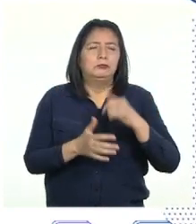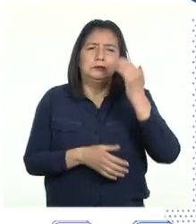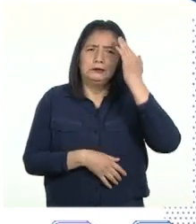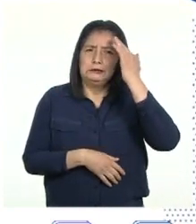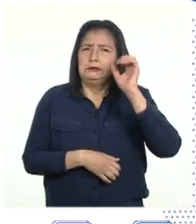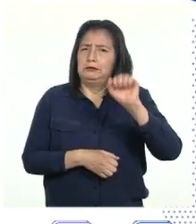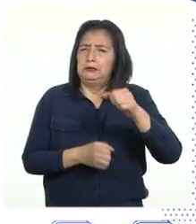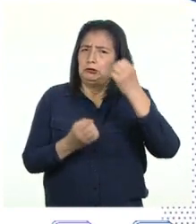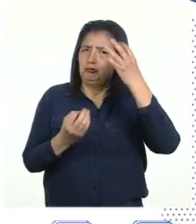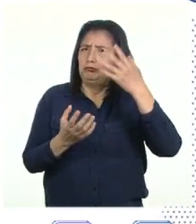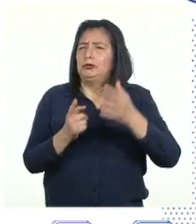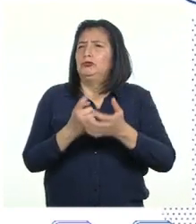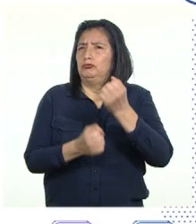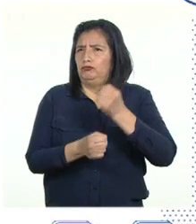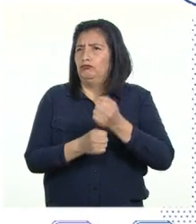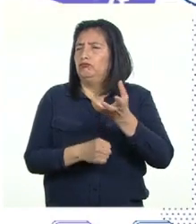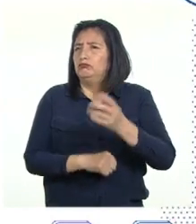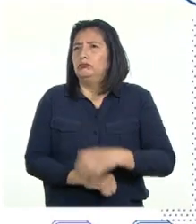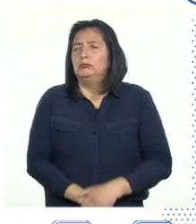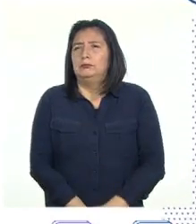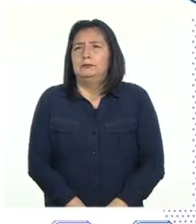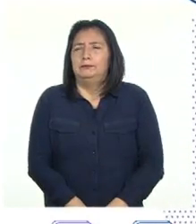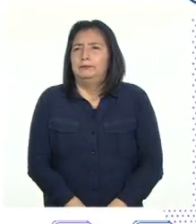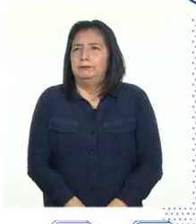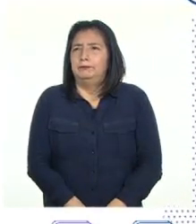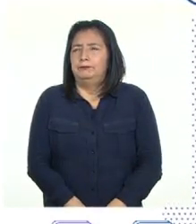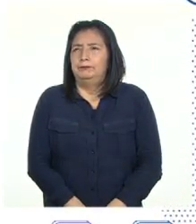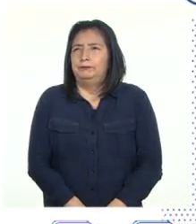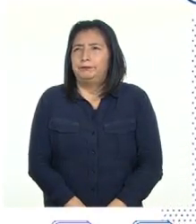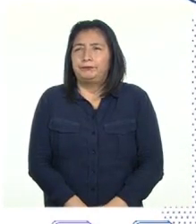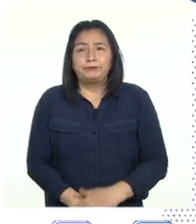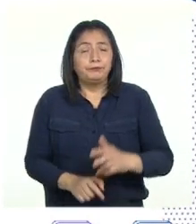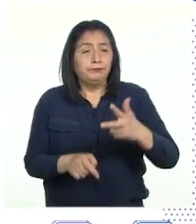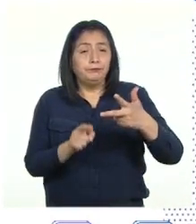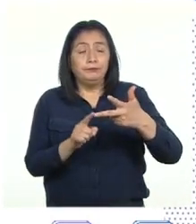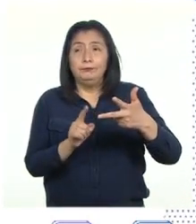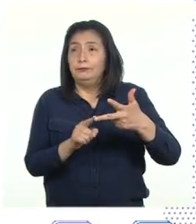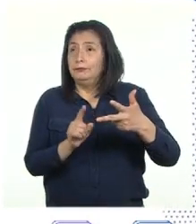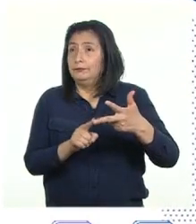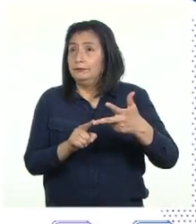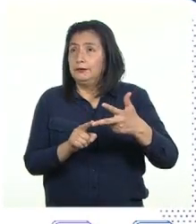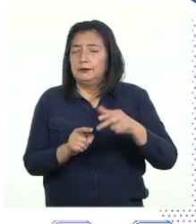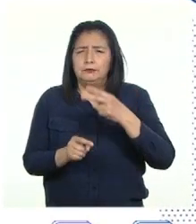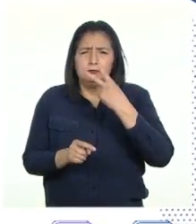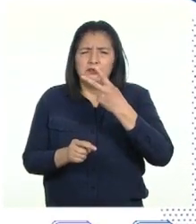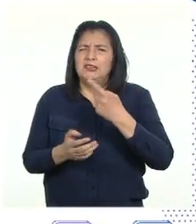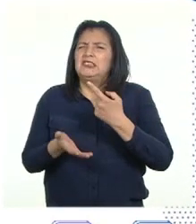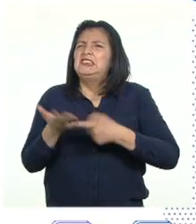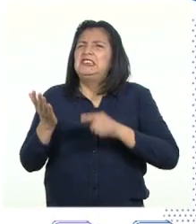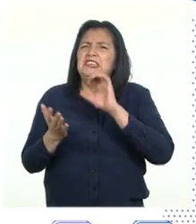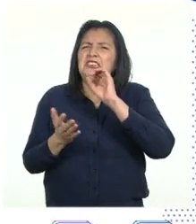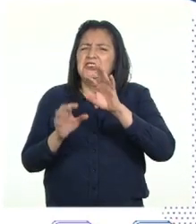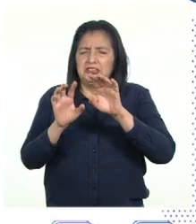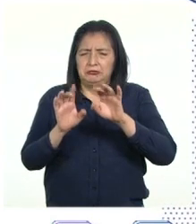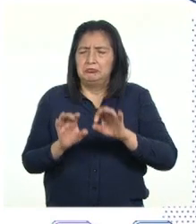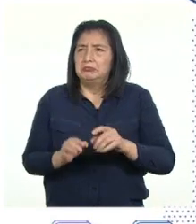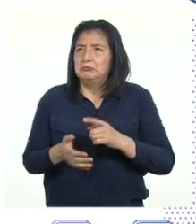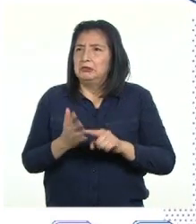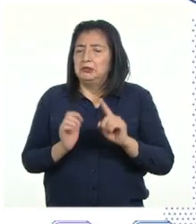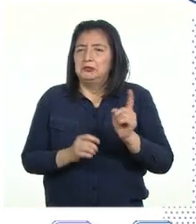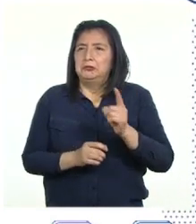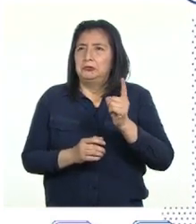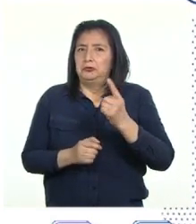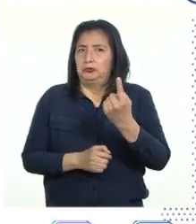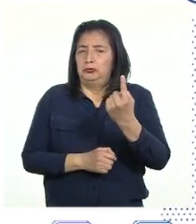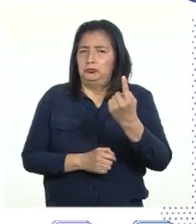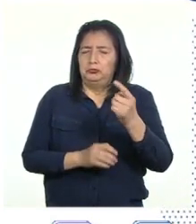estamos ante una información confiable Y finalmente el paso tres es verificar el contenido No confiar solo en